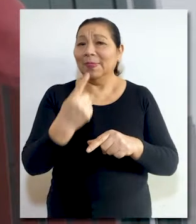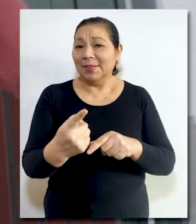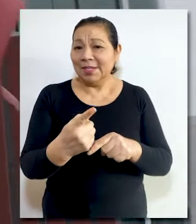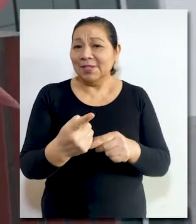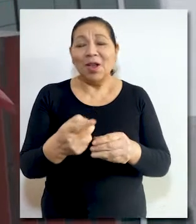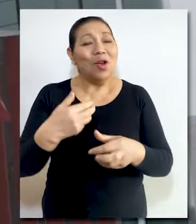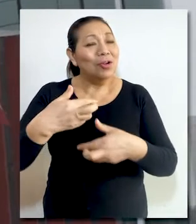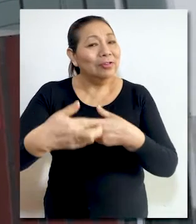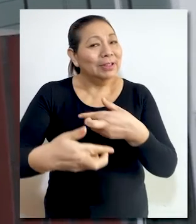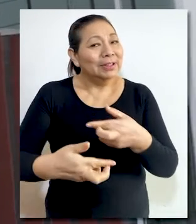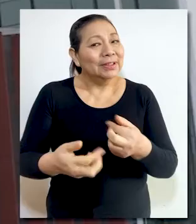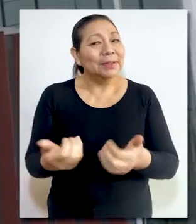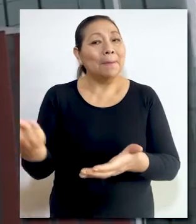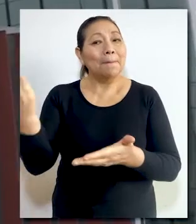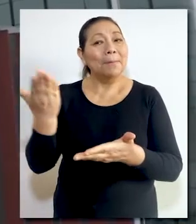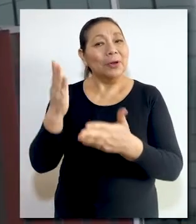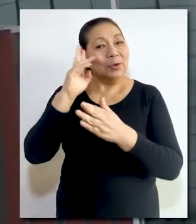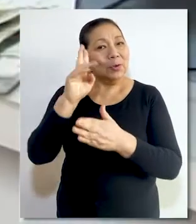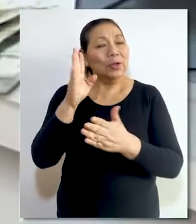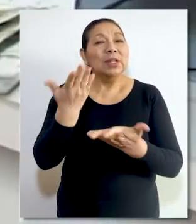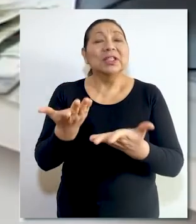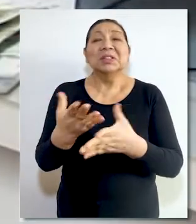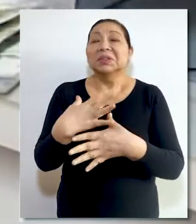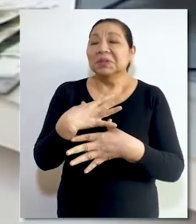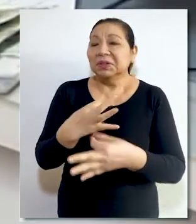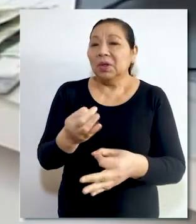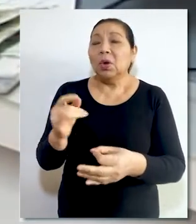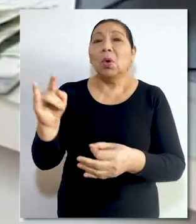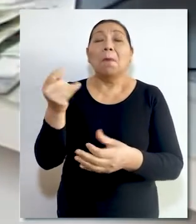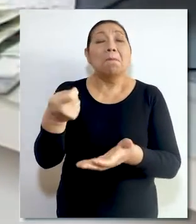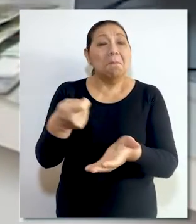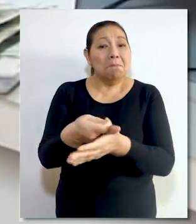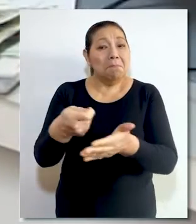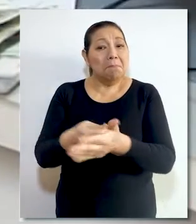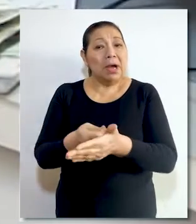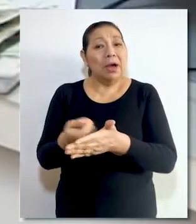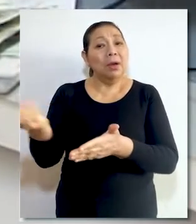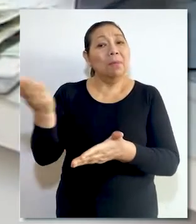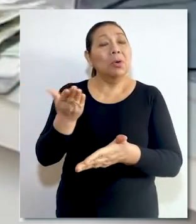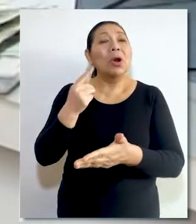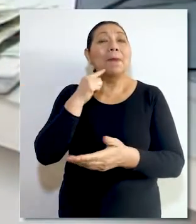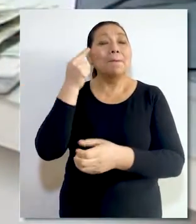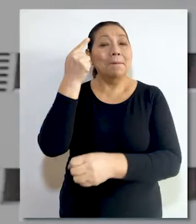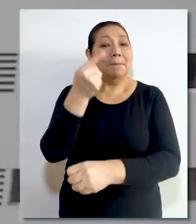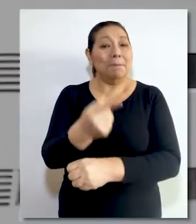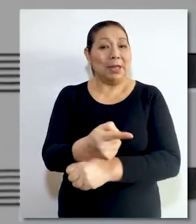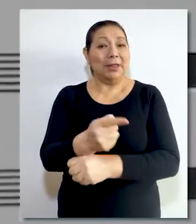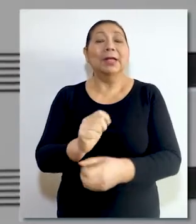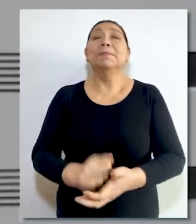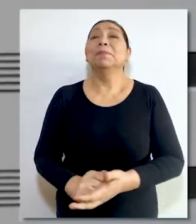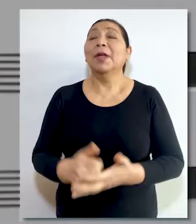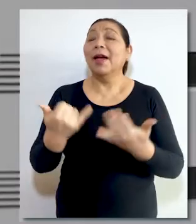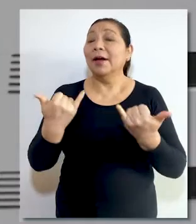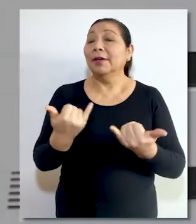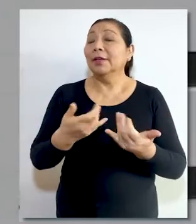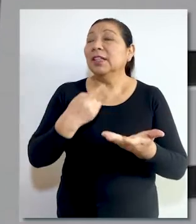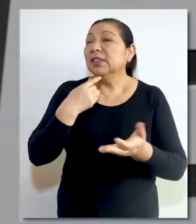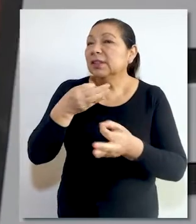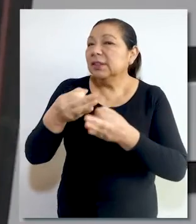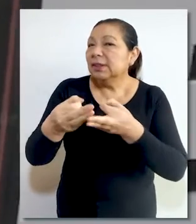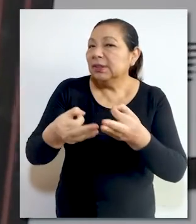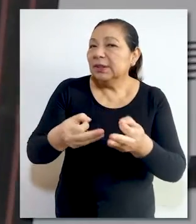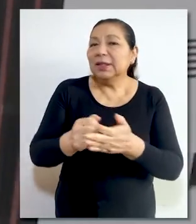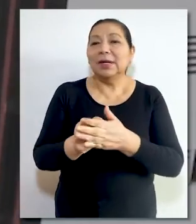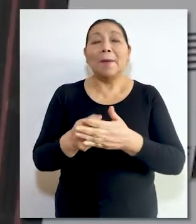Asimismo, declaró improcedente la demanda respecto a los intereses y utilidades solicitados por el demandante. Previamente, Aquiles había